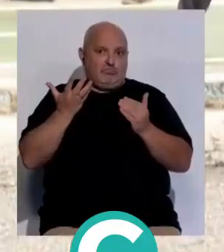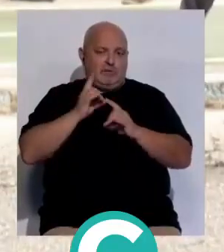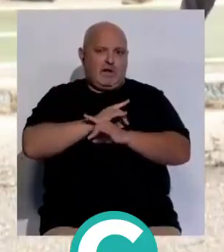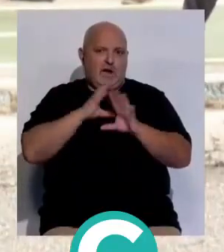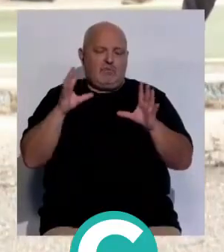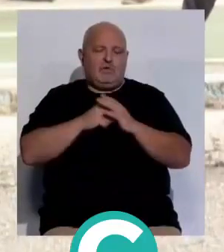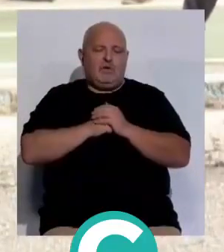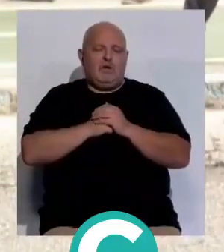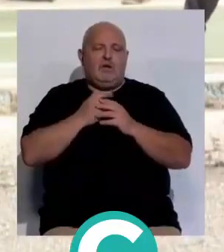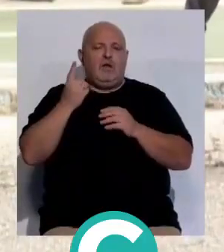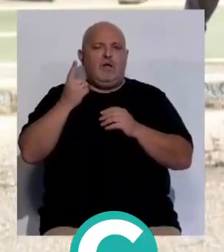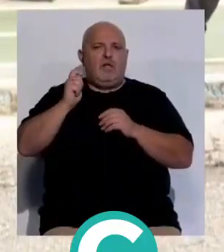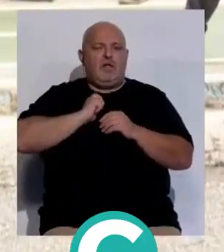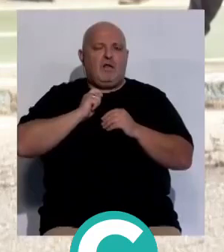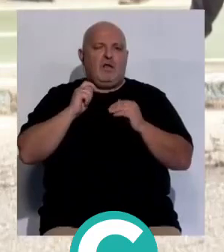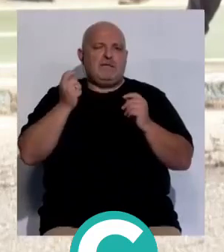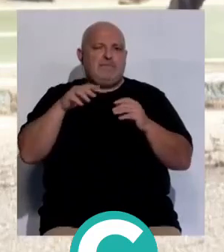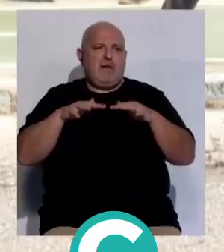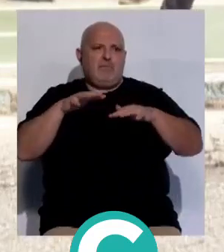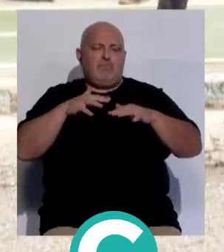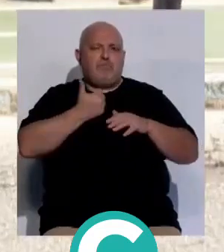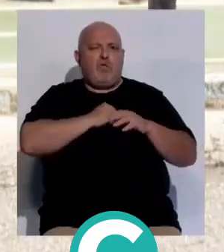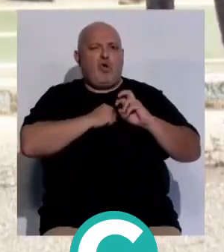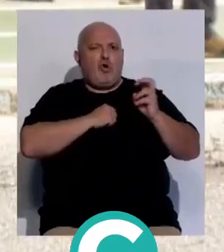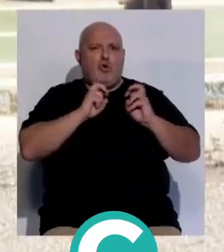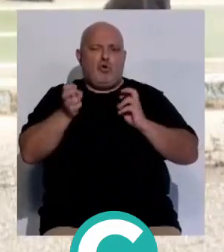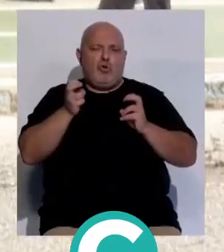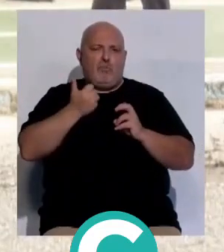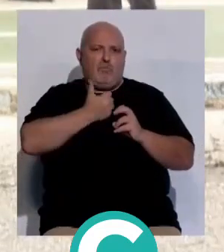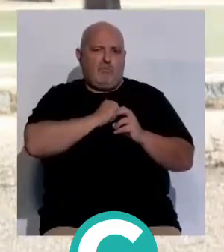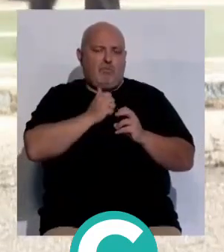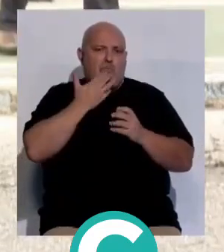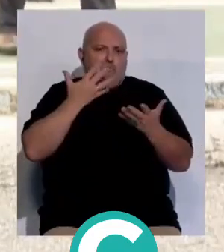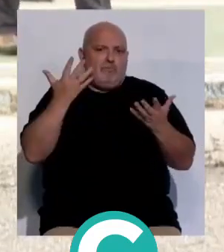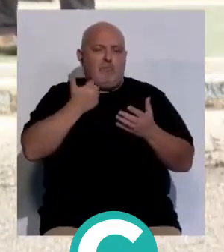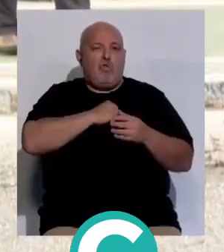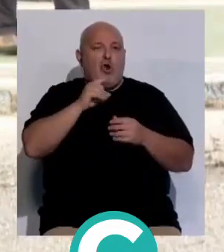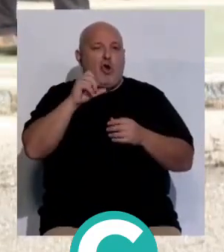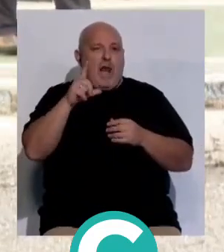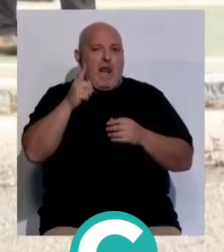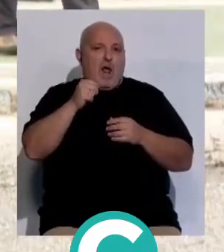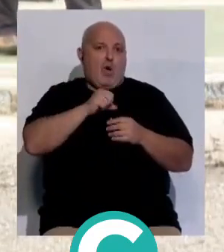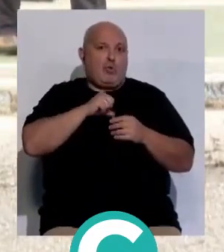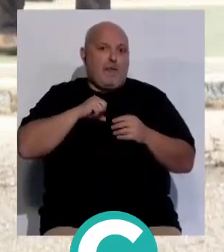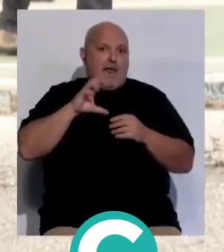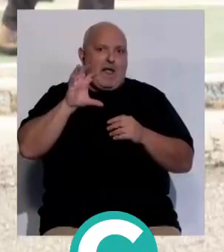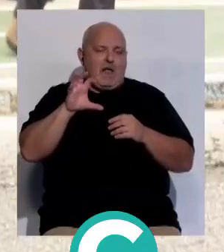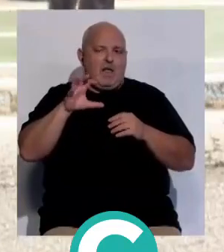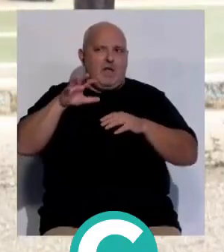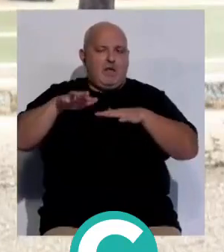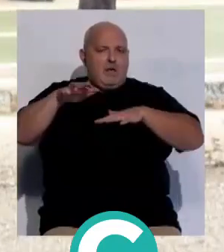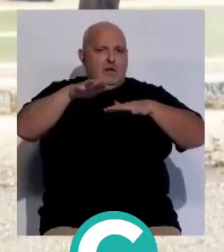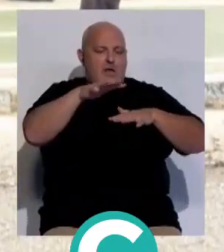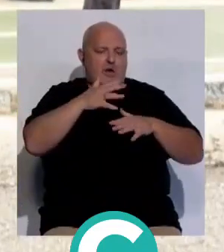supuesto también unas retribuciones similares a otros cuerpos y fuerzas de seguridad como la policía autonómica o los compañeros y